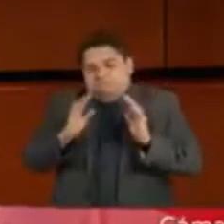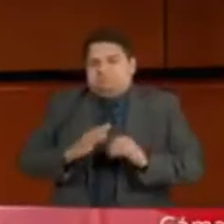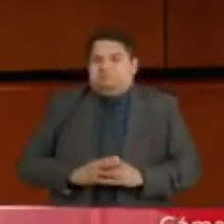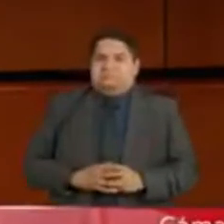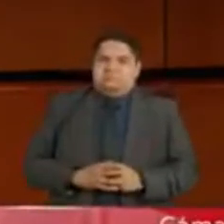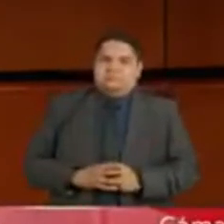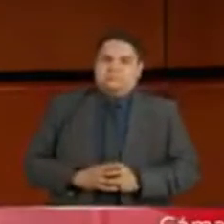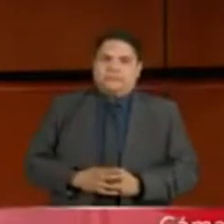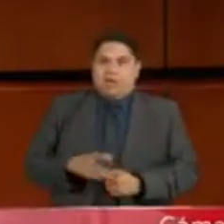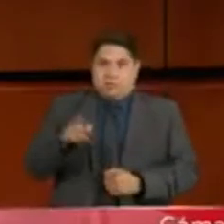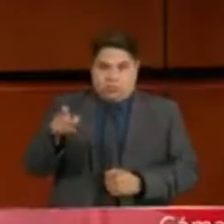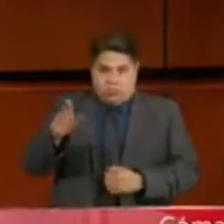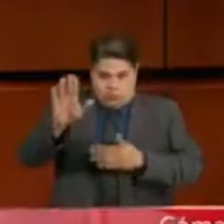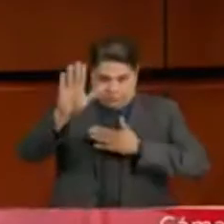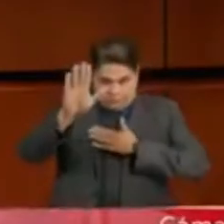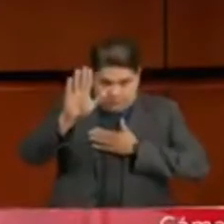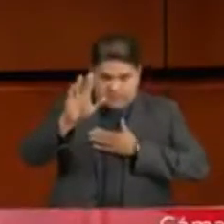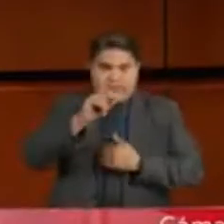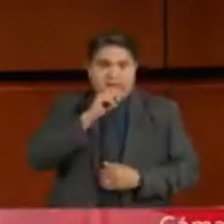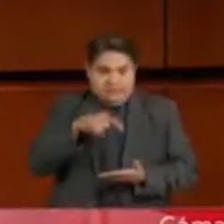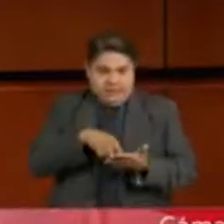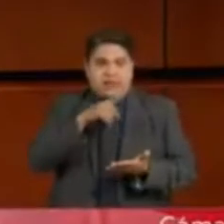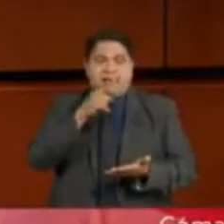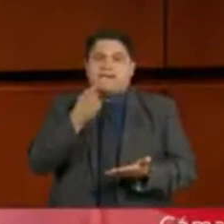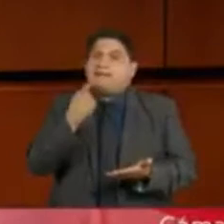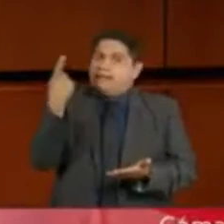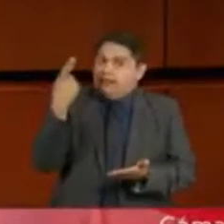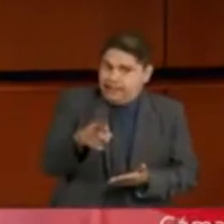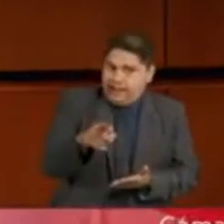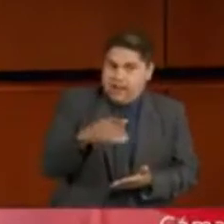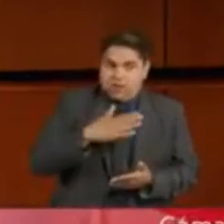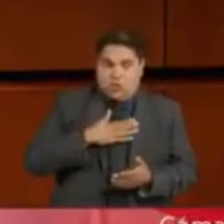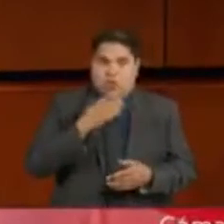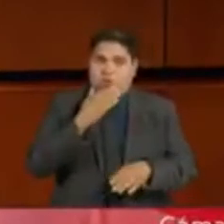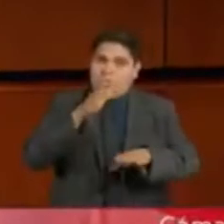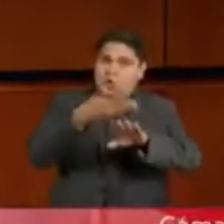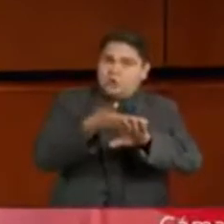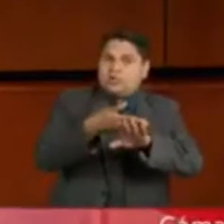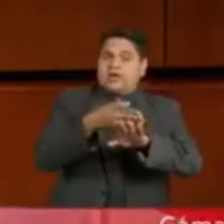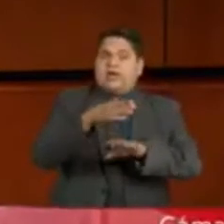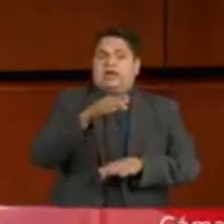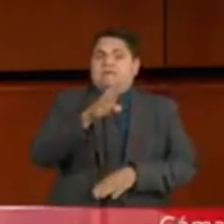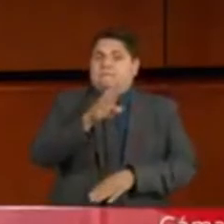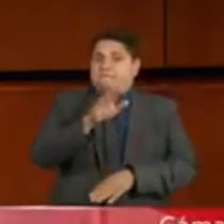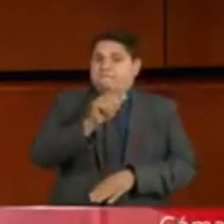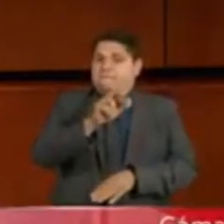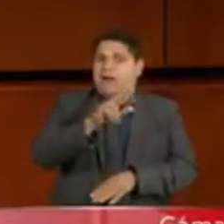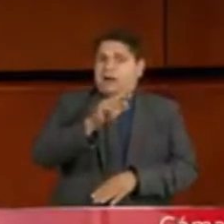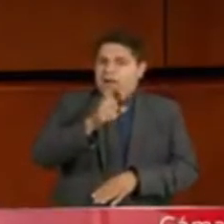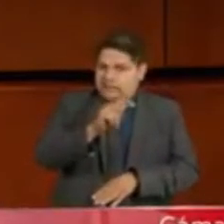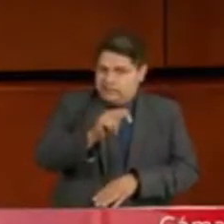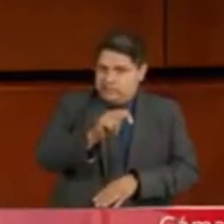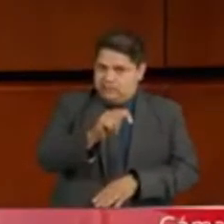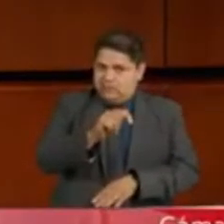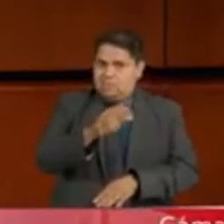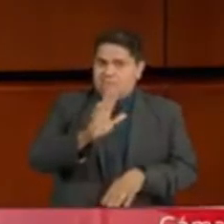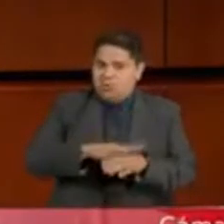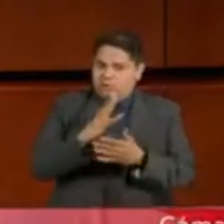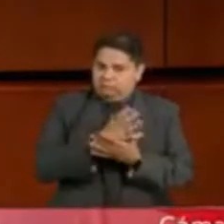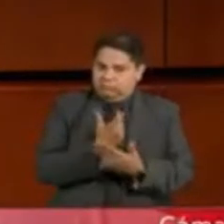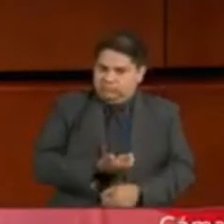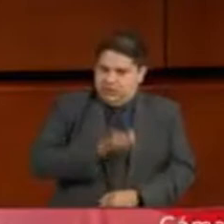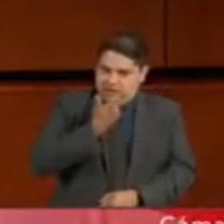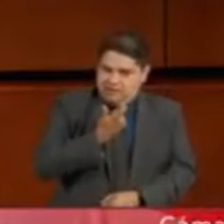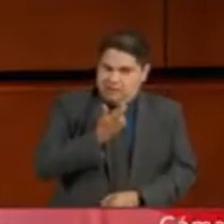si usted me da su palabra que la denuncia que puse en contra de Manuel Bartlett por el enriquecimiento